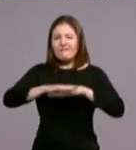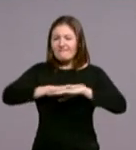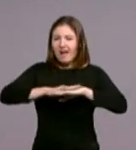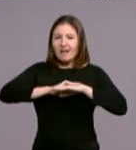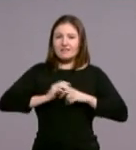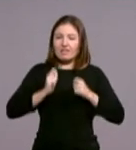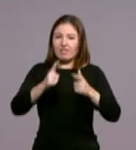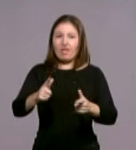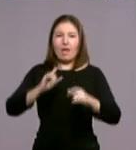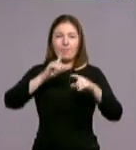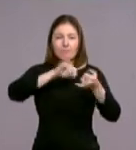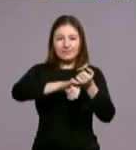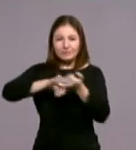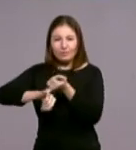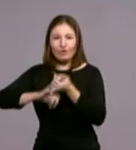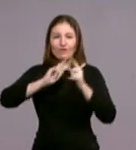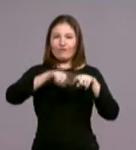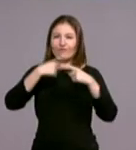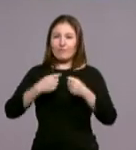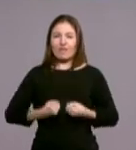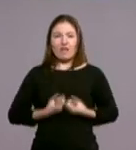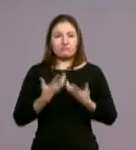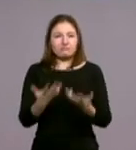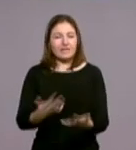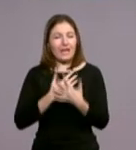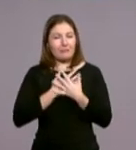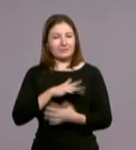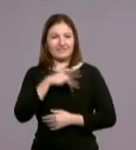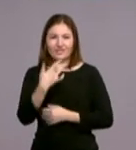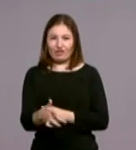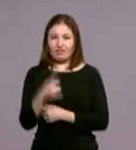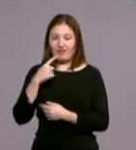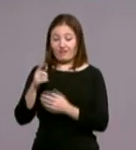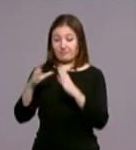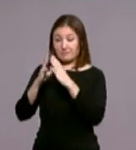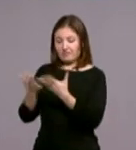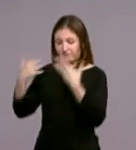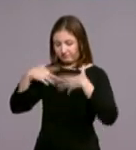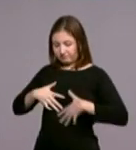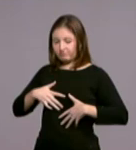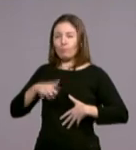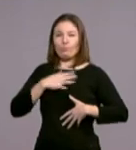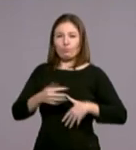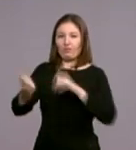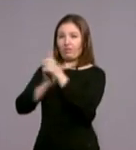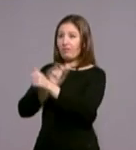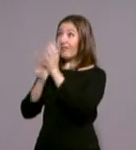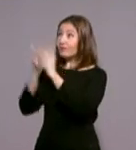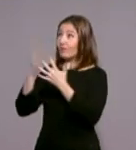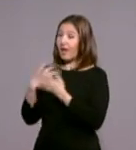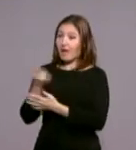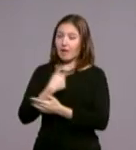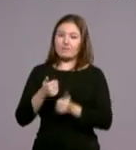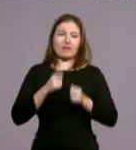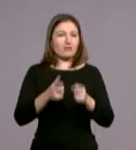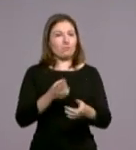matrimonio de la familia, la fuente de la misericordia, donde uno recibe un inmenso don para poder amar como Cristo nos ama y perdonar como